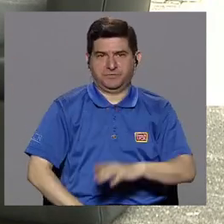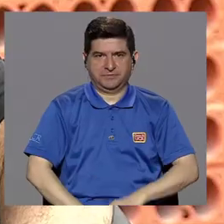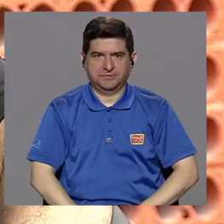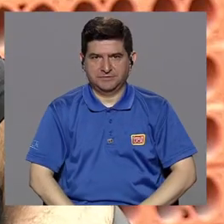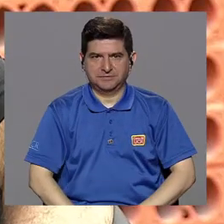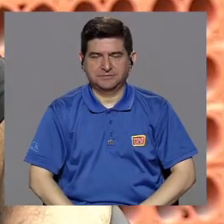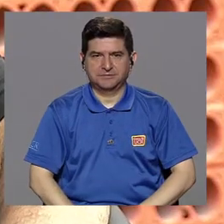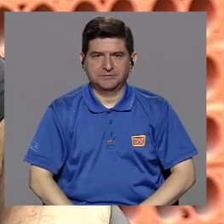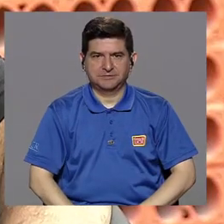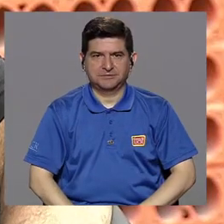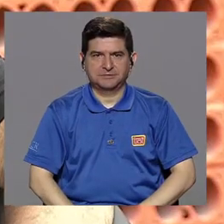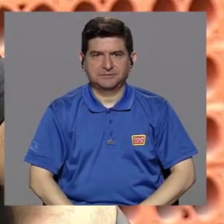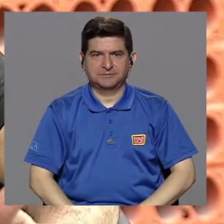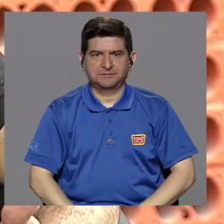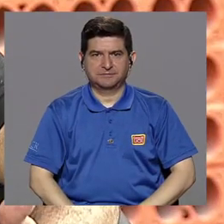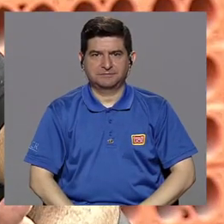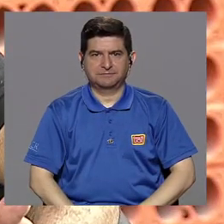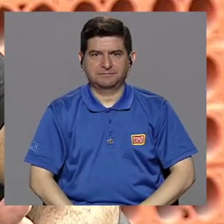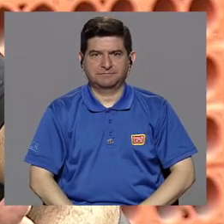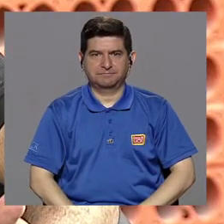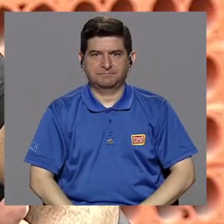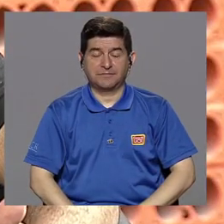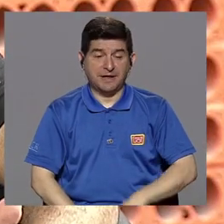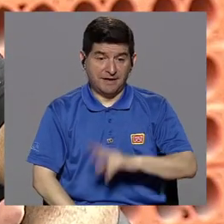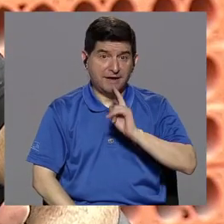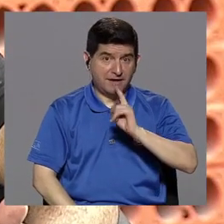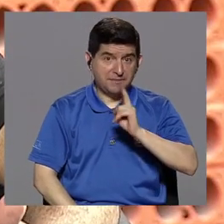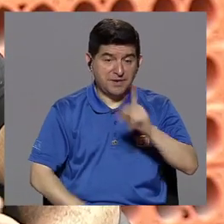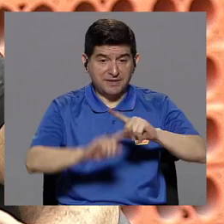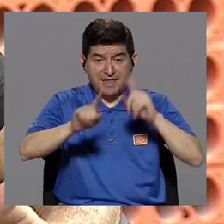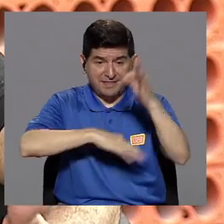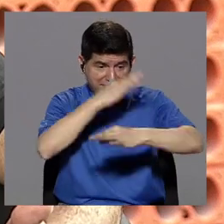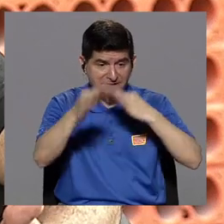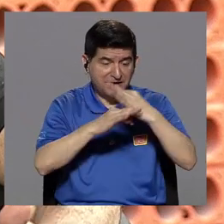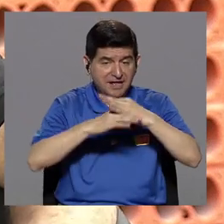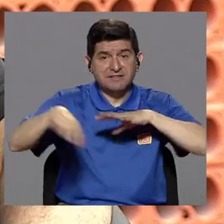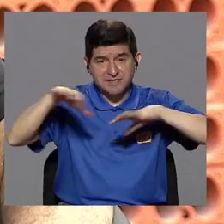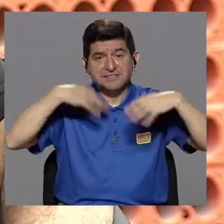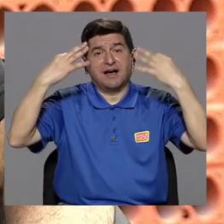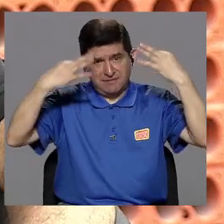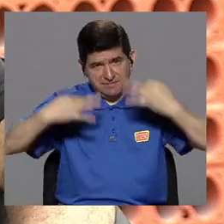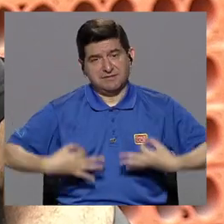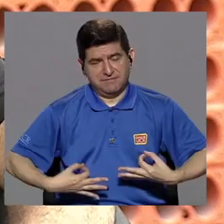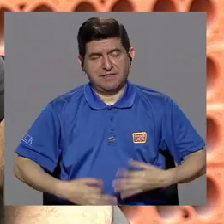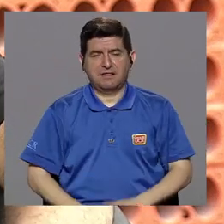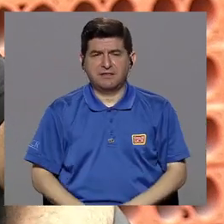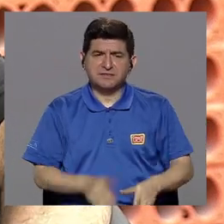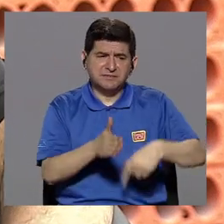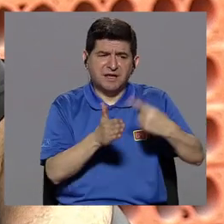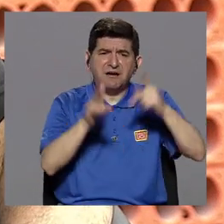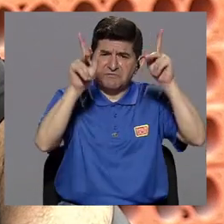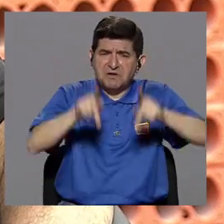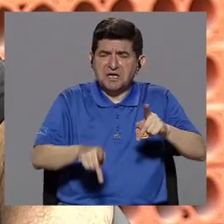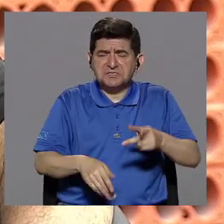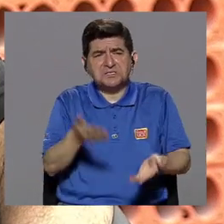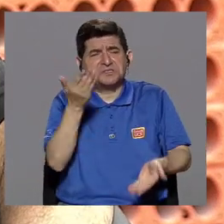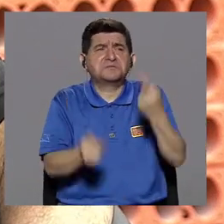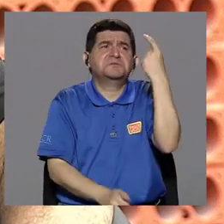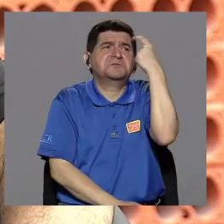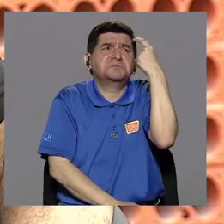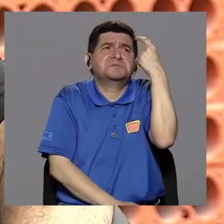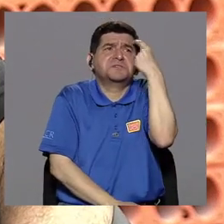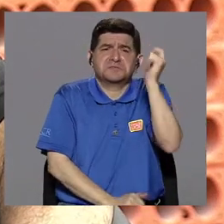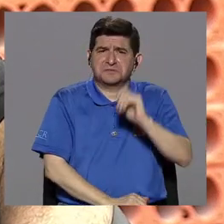que pues realmente hay distintos tipos de actividad física y pues muchas veces las personas tal vez pueden